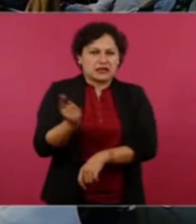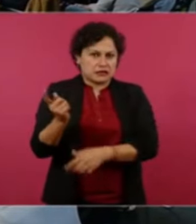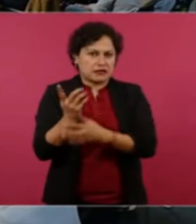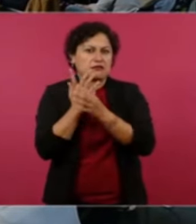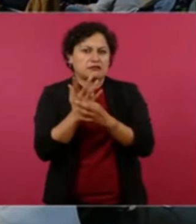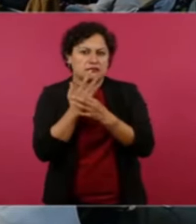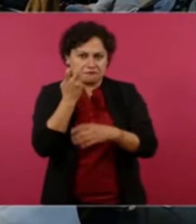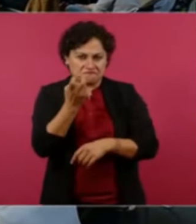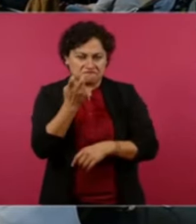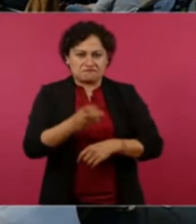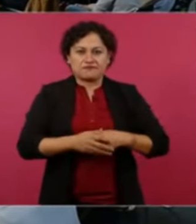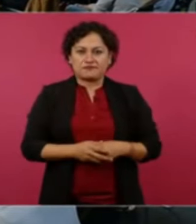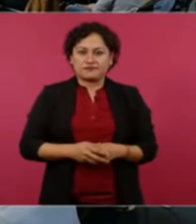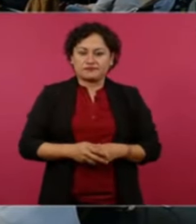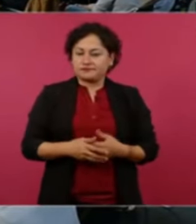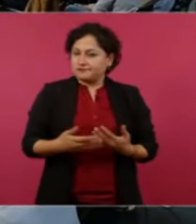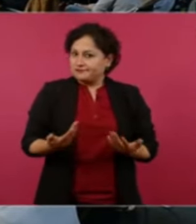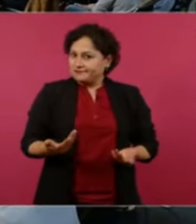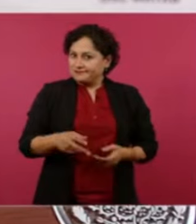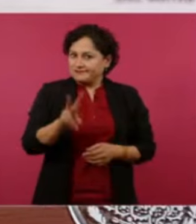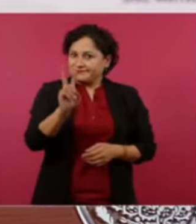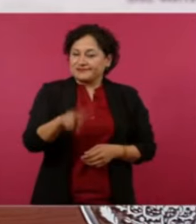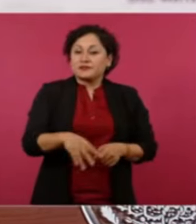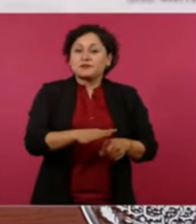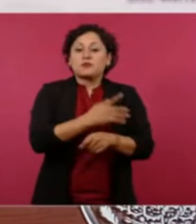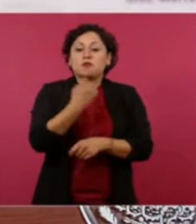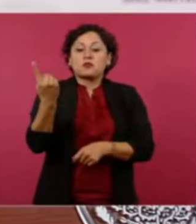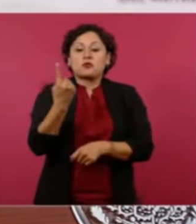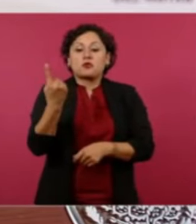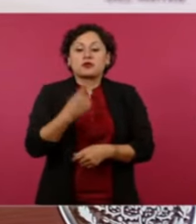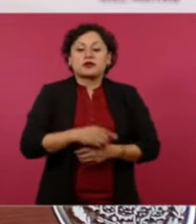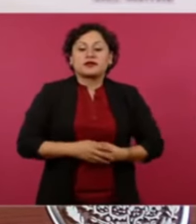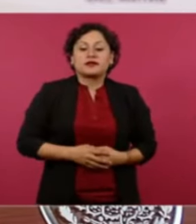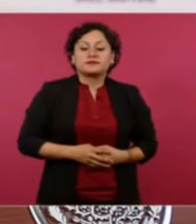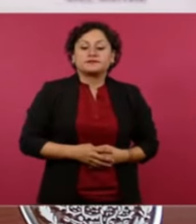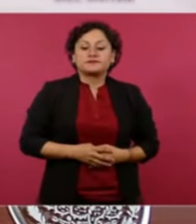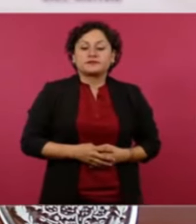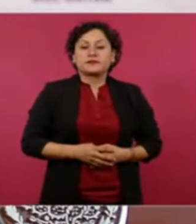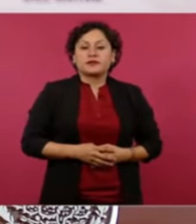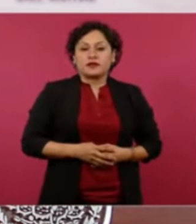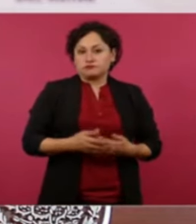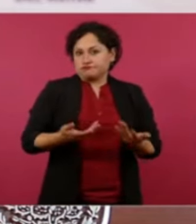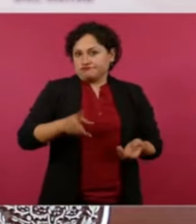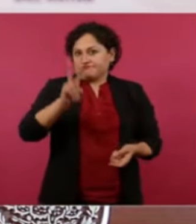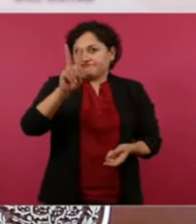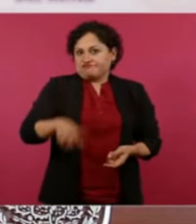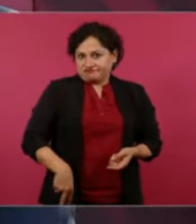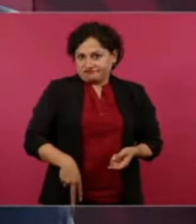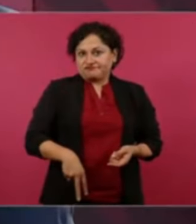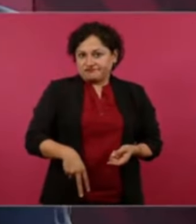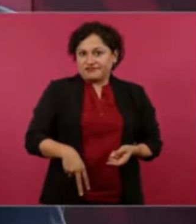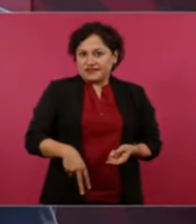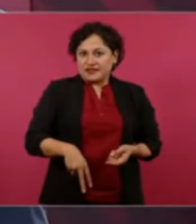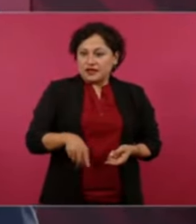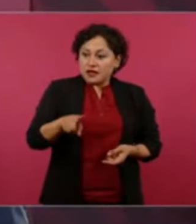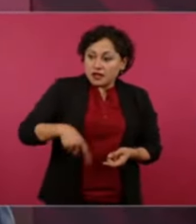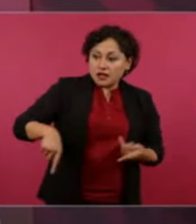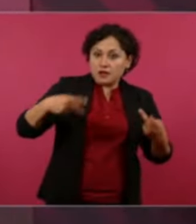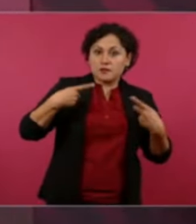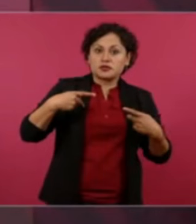es que siempre que se defiende a los pobres a los humildes